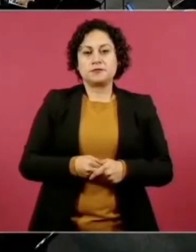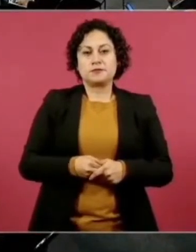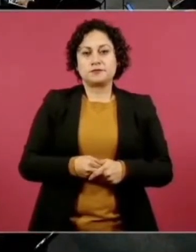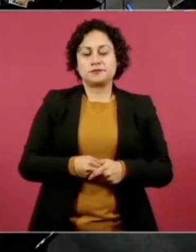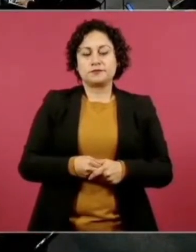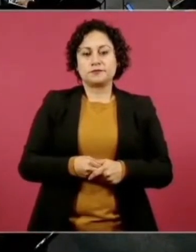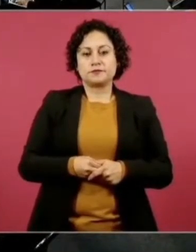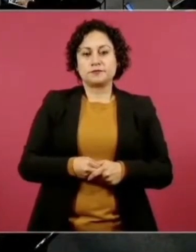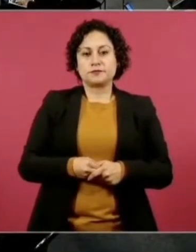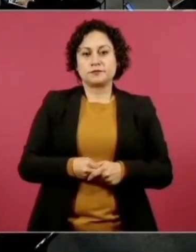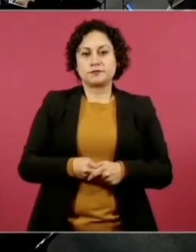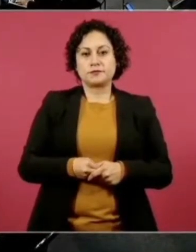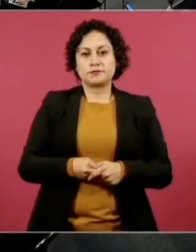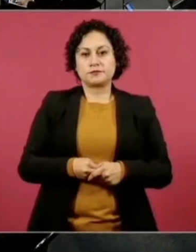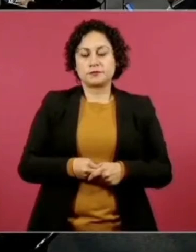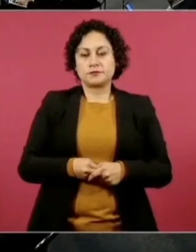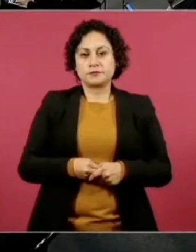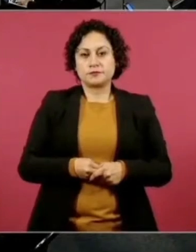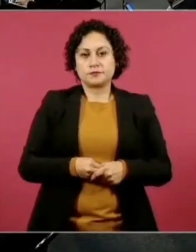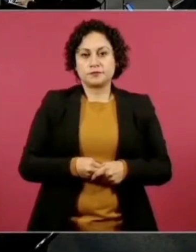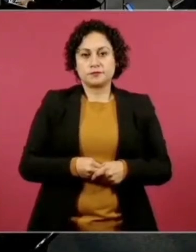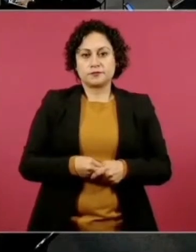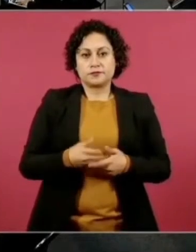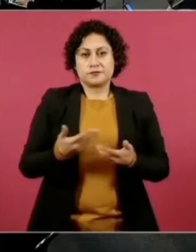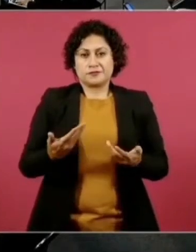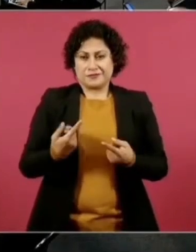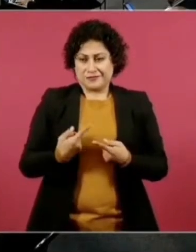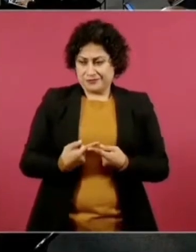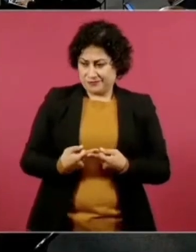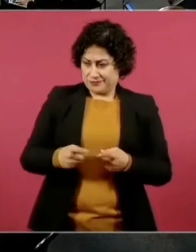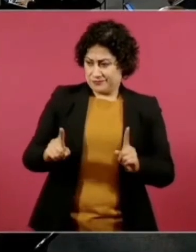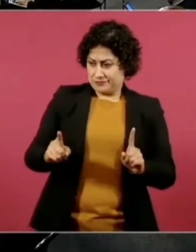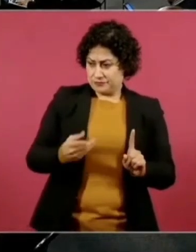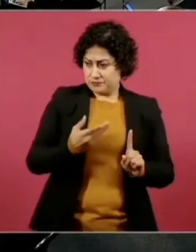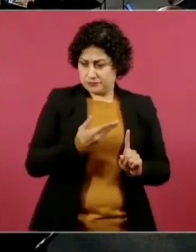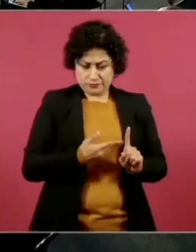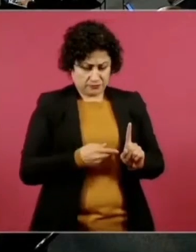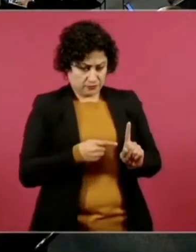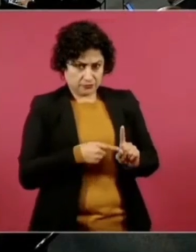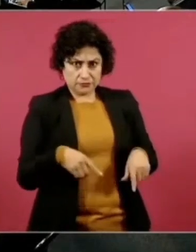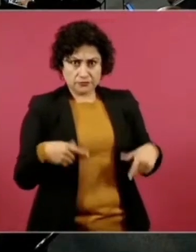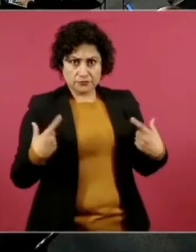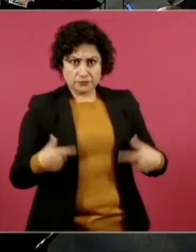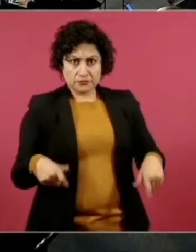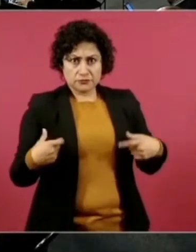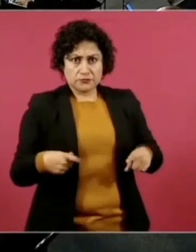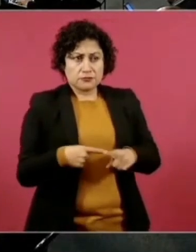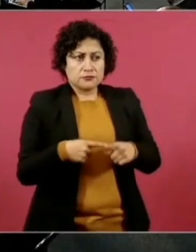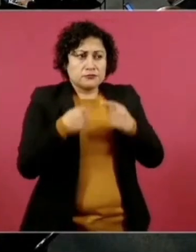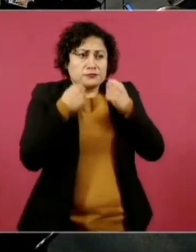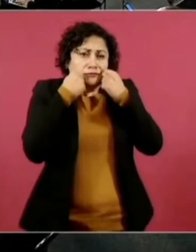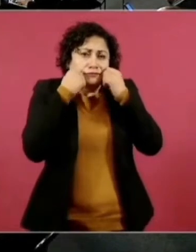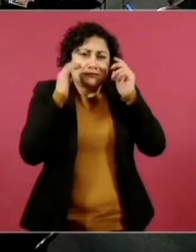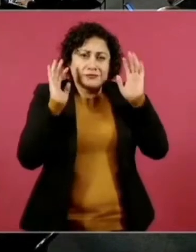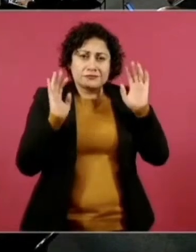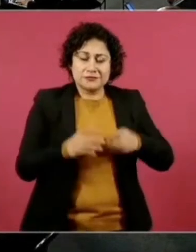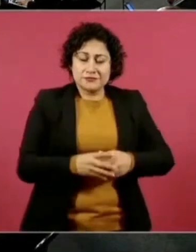Y este, unos tenis como cualquier otro. Entonces, conozco gente así.